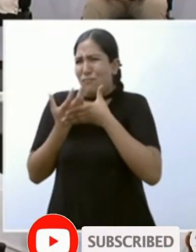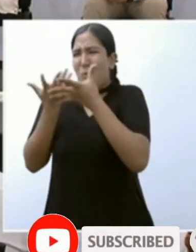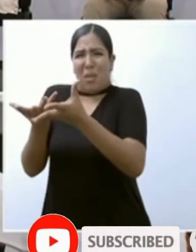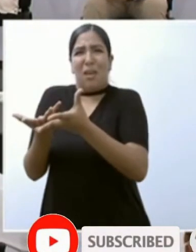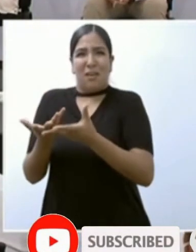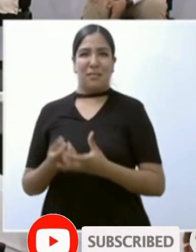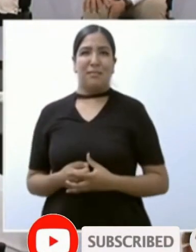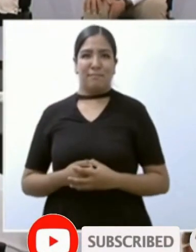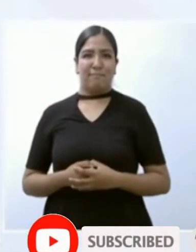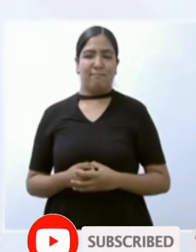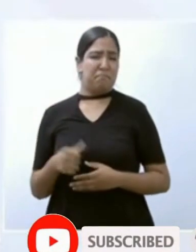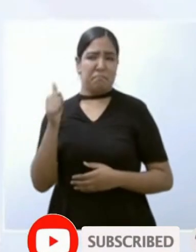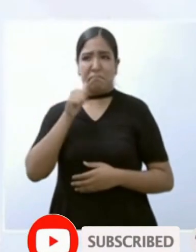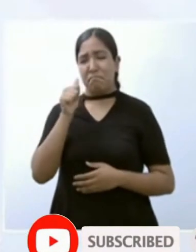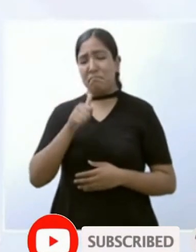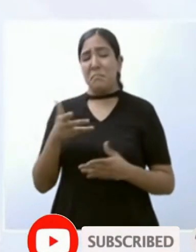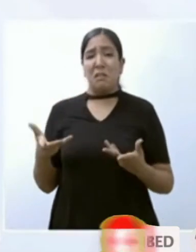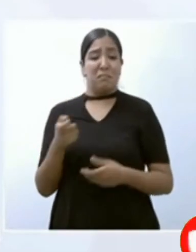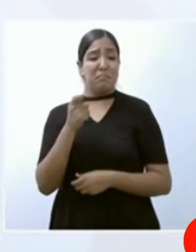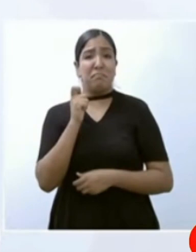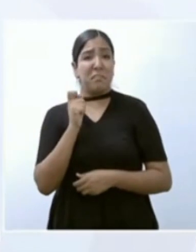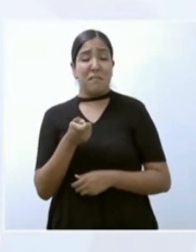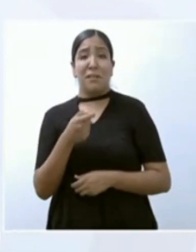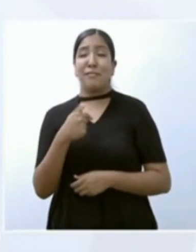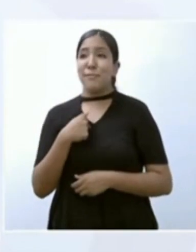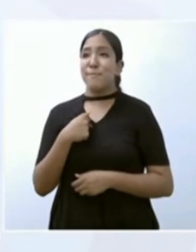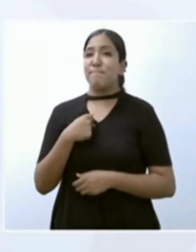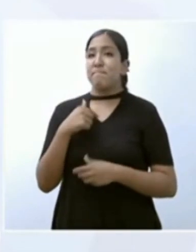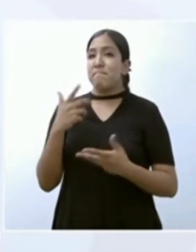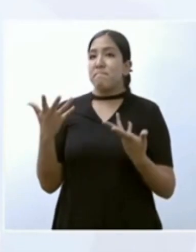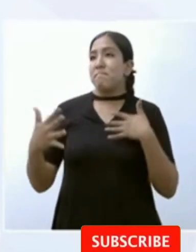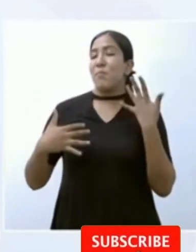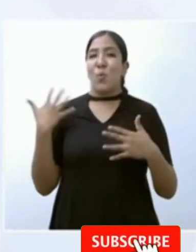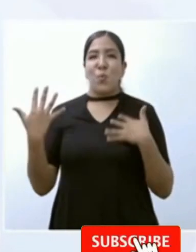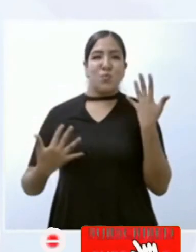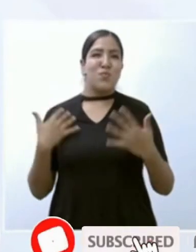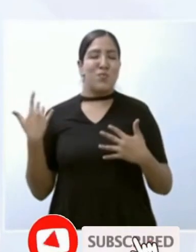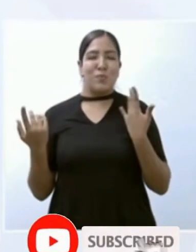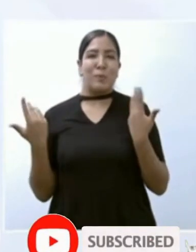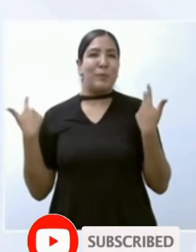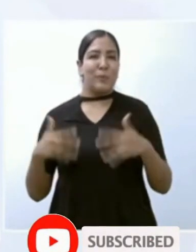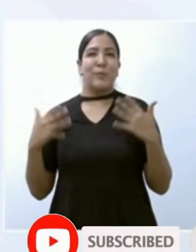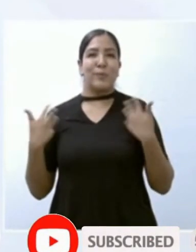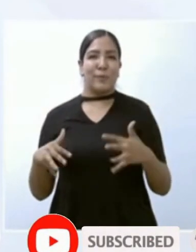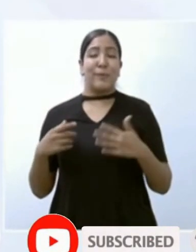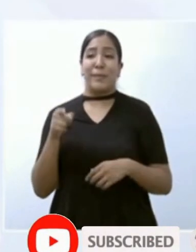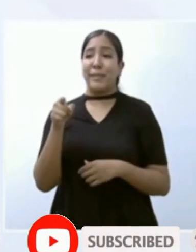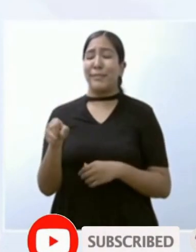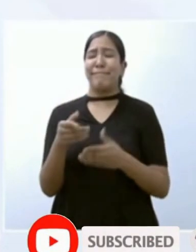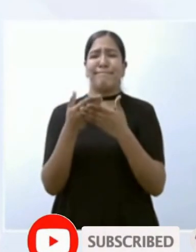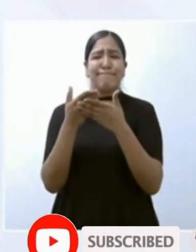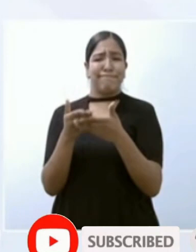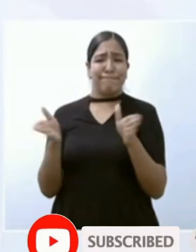de modo que celebro el que se esté inaugurando